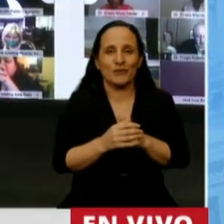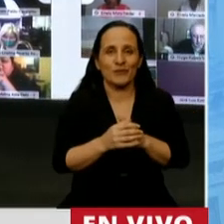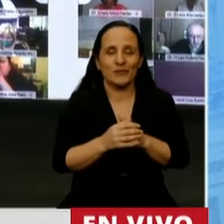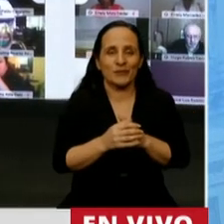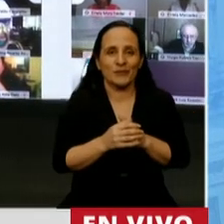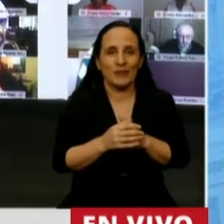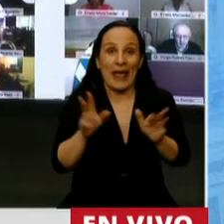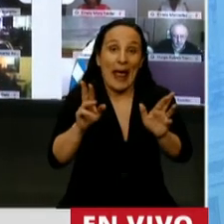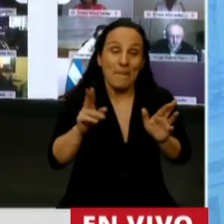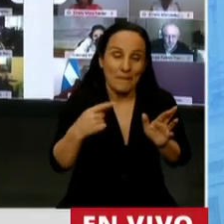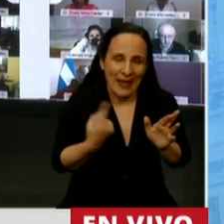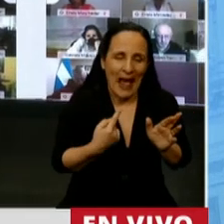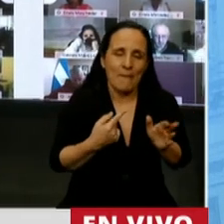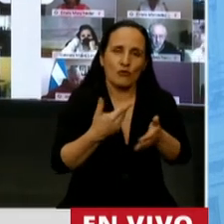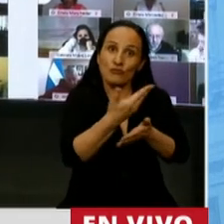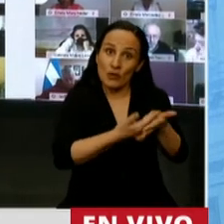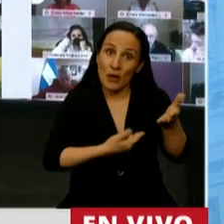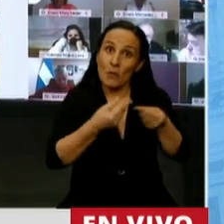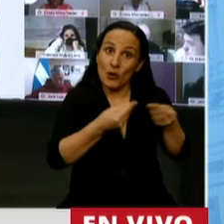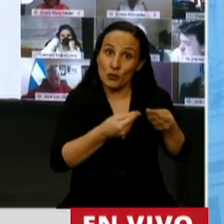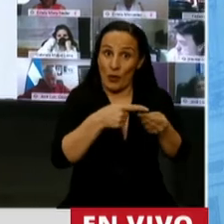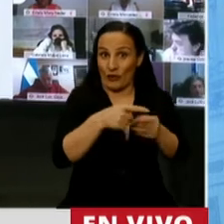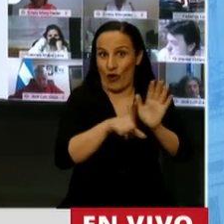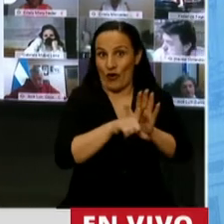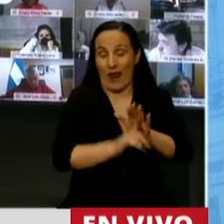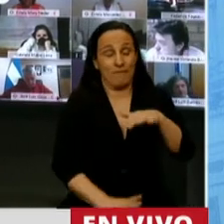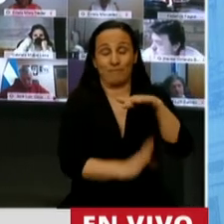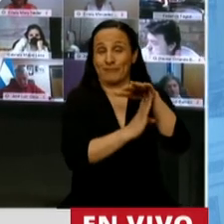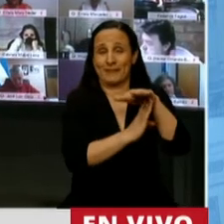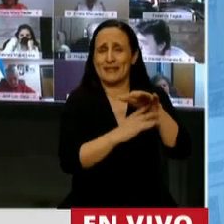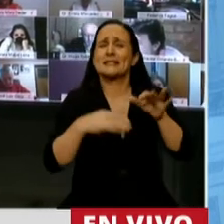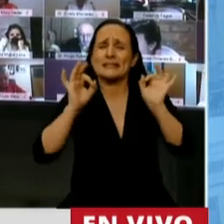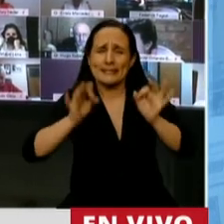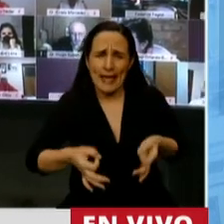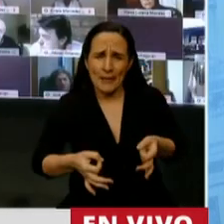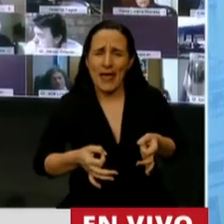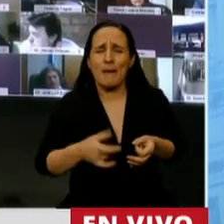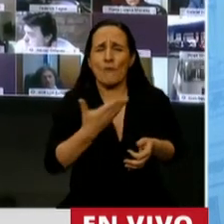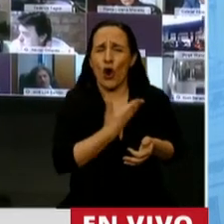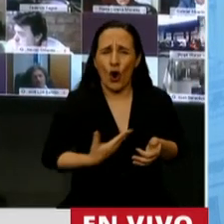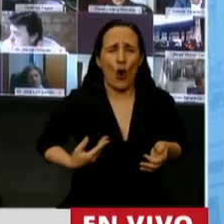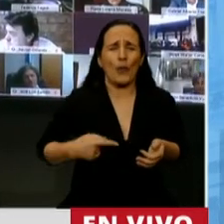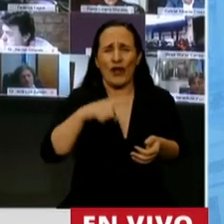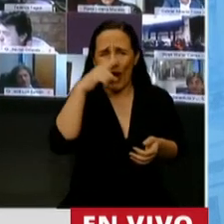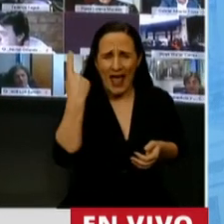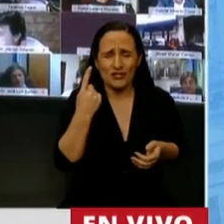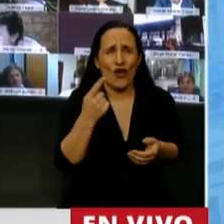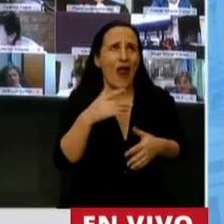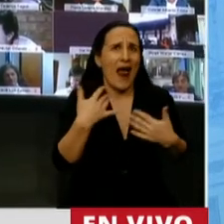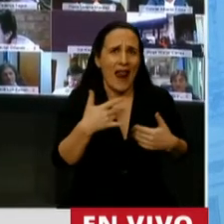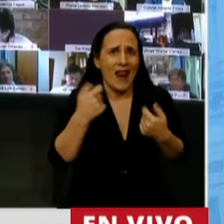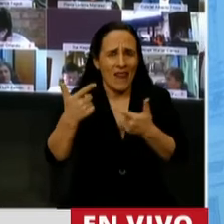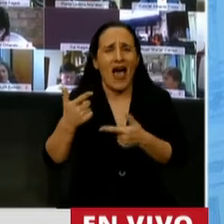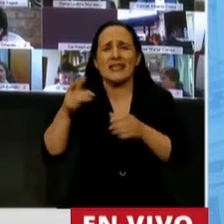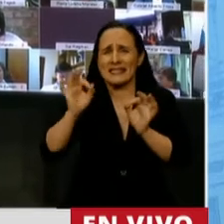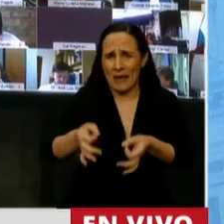en el presupuesto y en la ley de leyes de hoy, sabiendo que ha sido muy generoso el gobierno nacional, después del canje